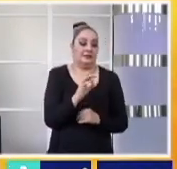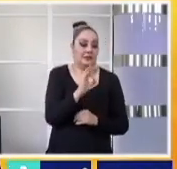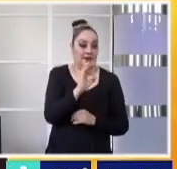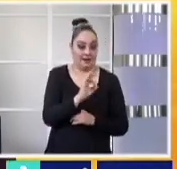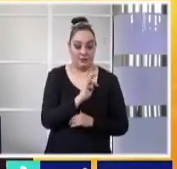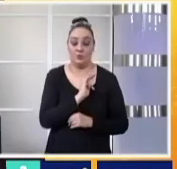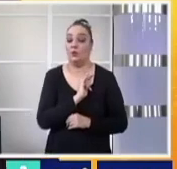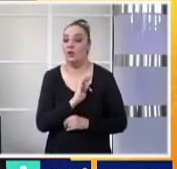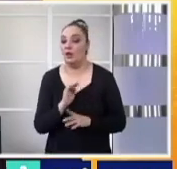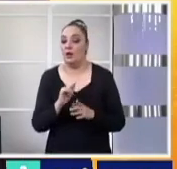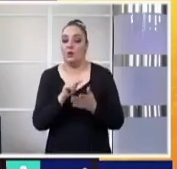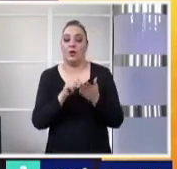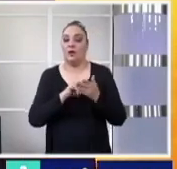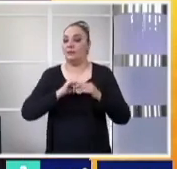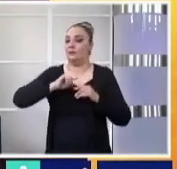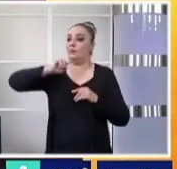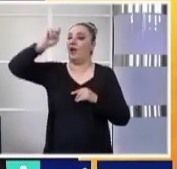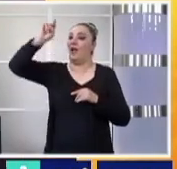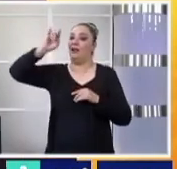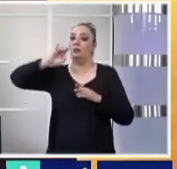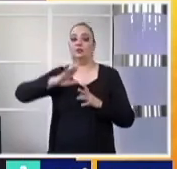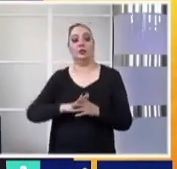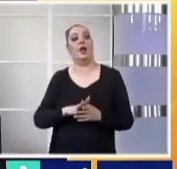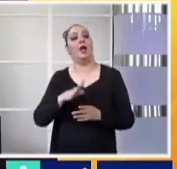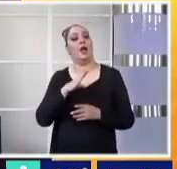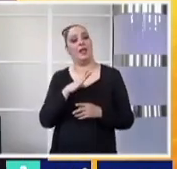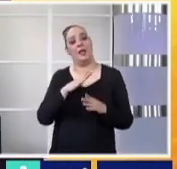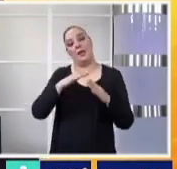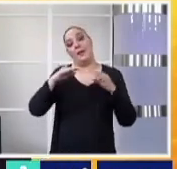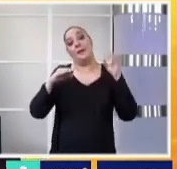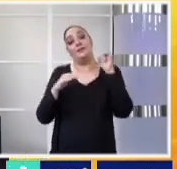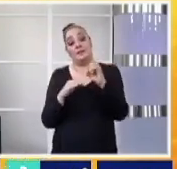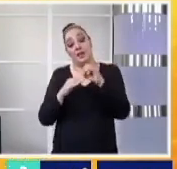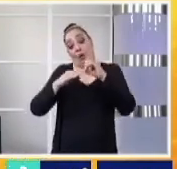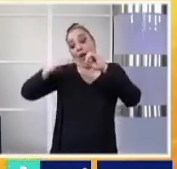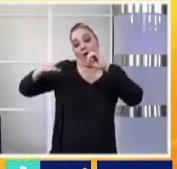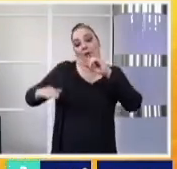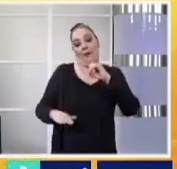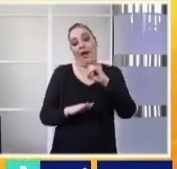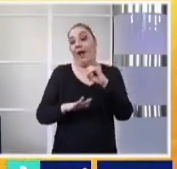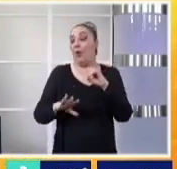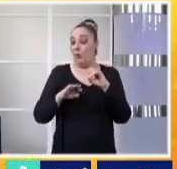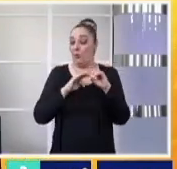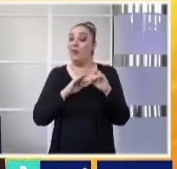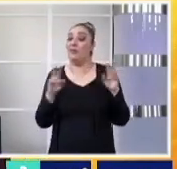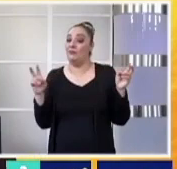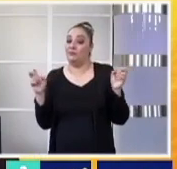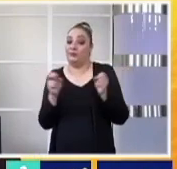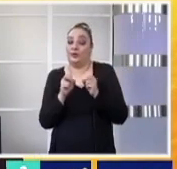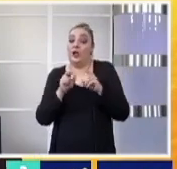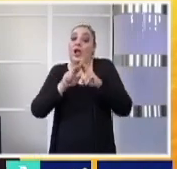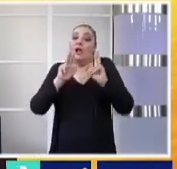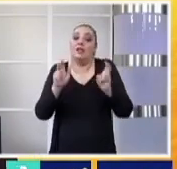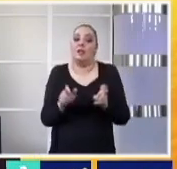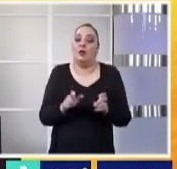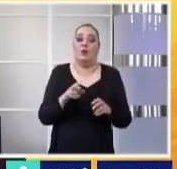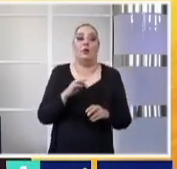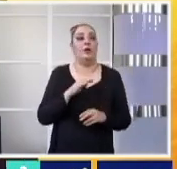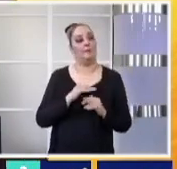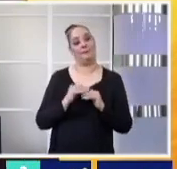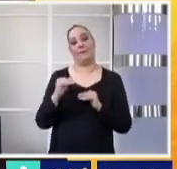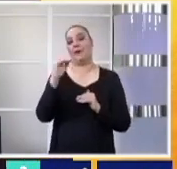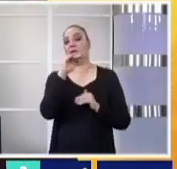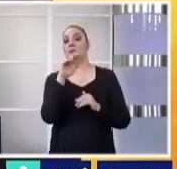mucha atención, en partes altas de nuevo, valores por debajo del punto de congelación, estamos considerando las máximas entre los 14